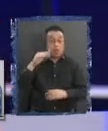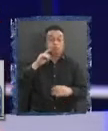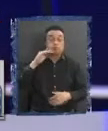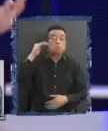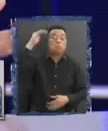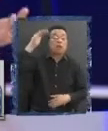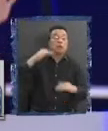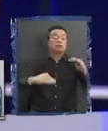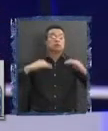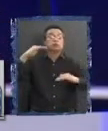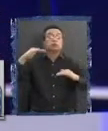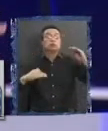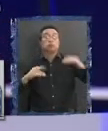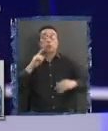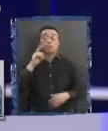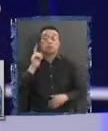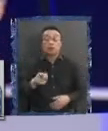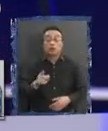es muy difícil...